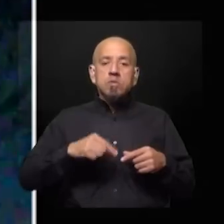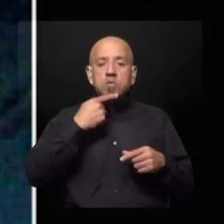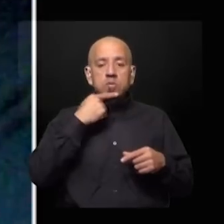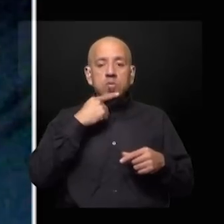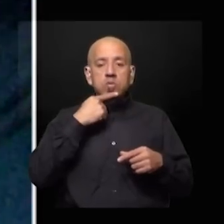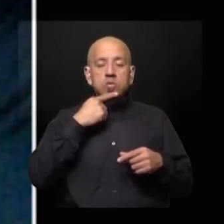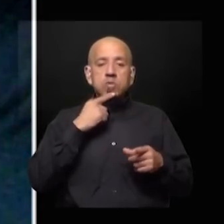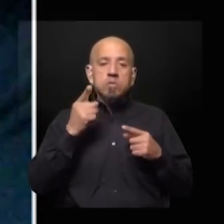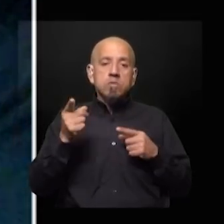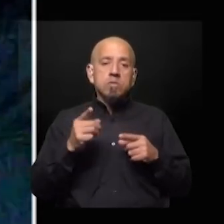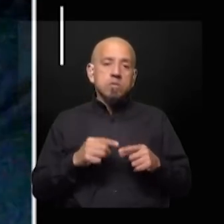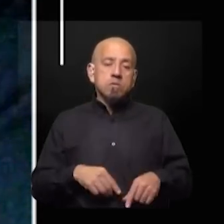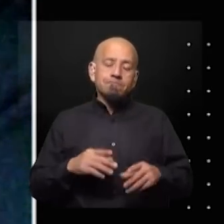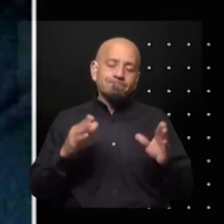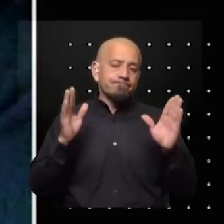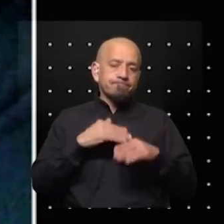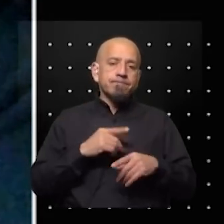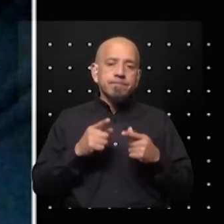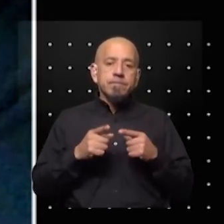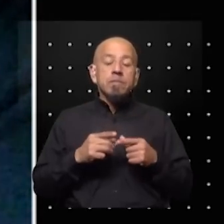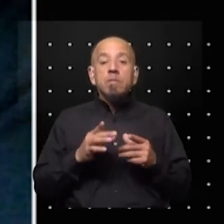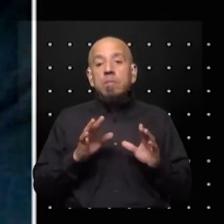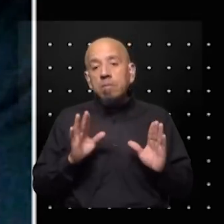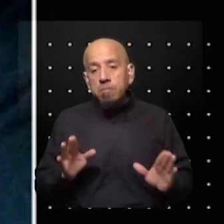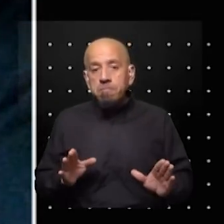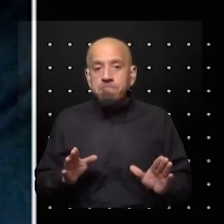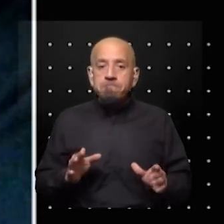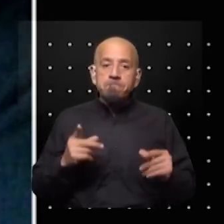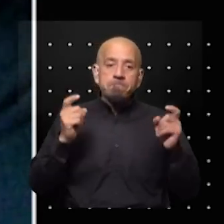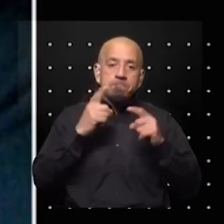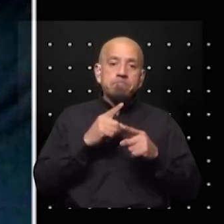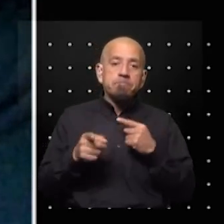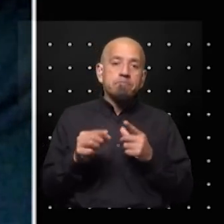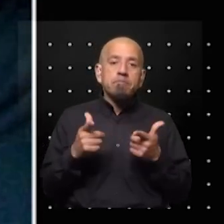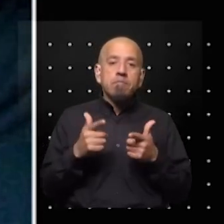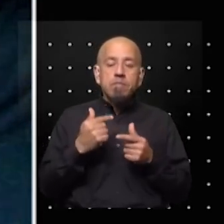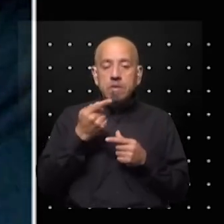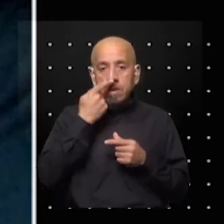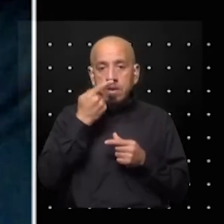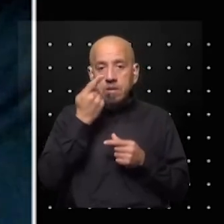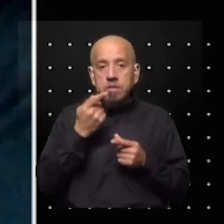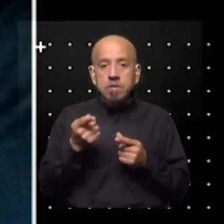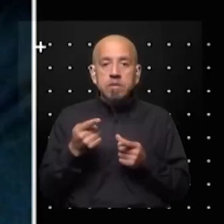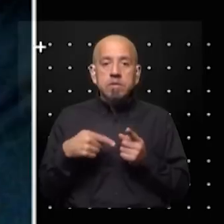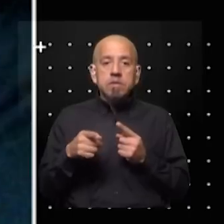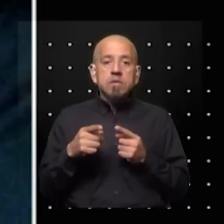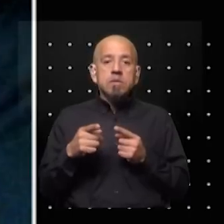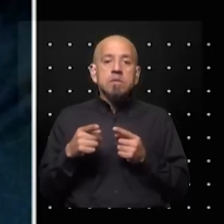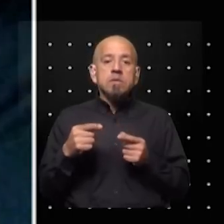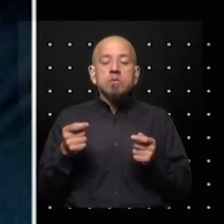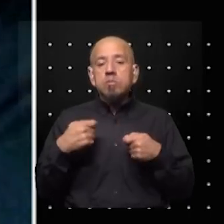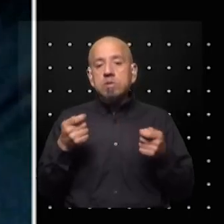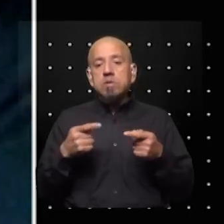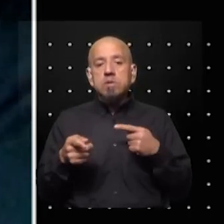actor menor no lo vamos a conseguir deseable pero muy difícil no hay intereses digamos comerciales